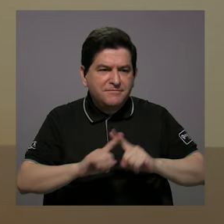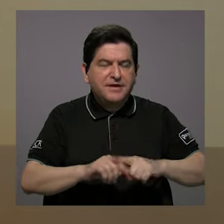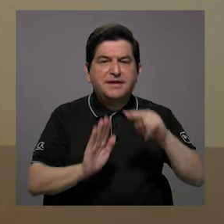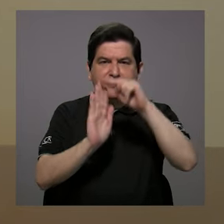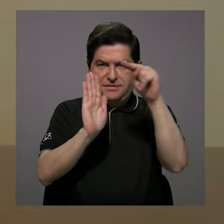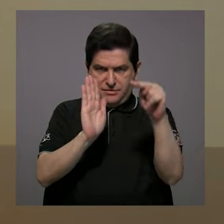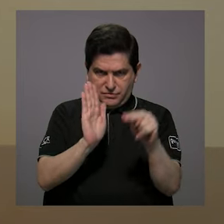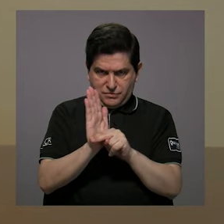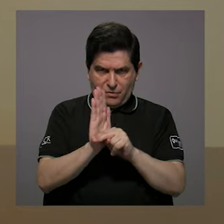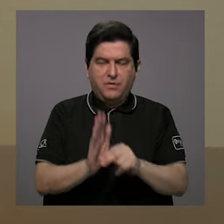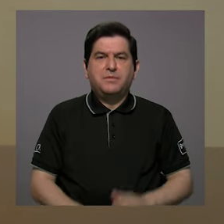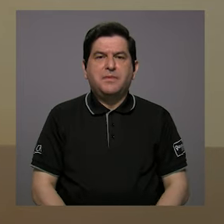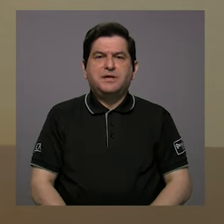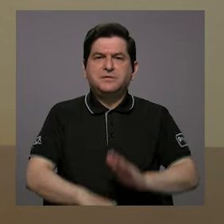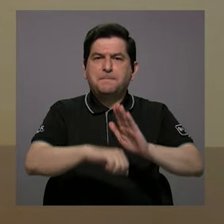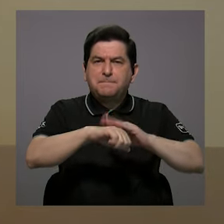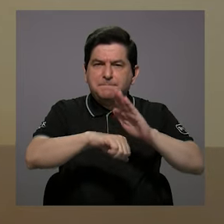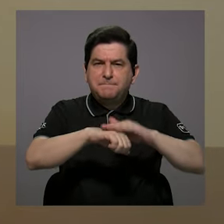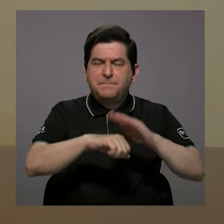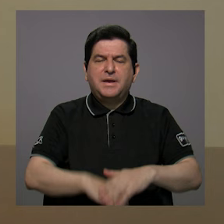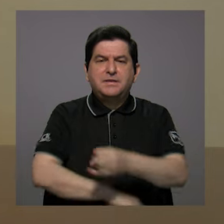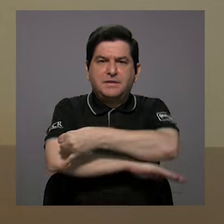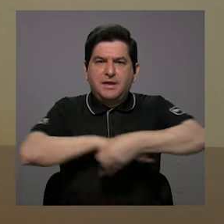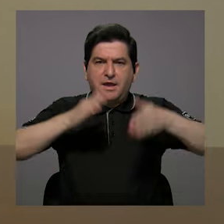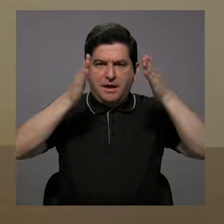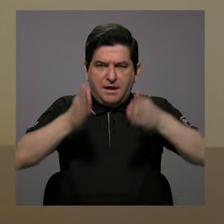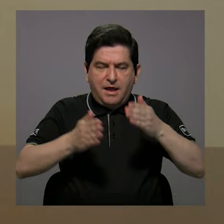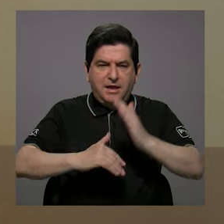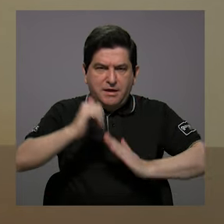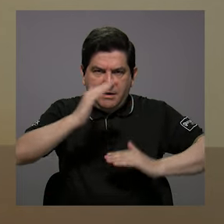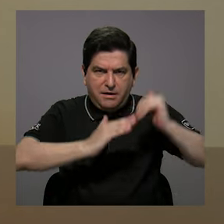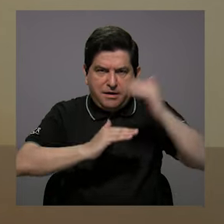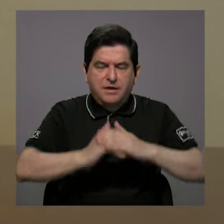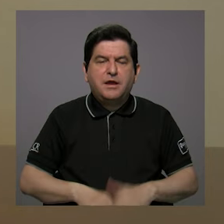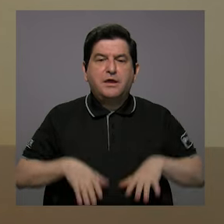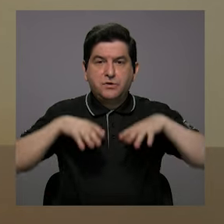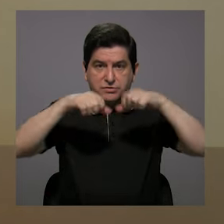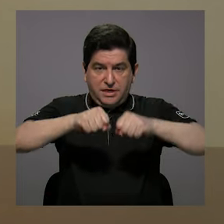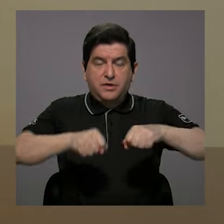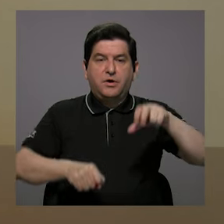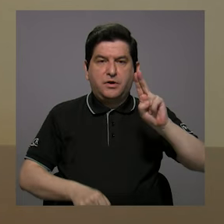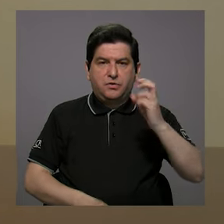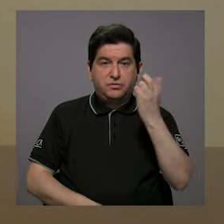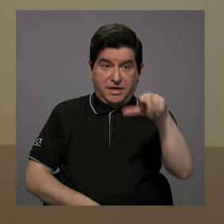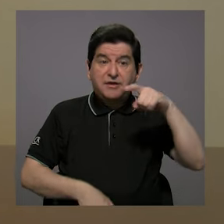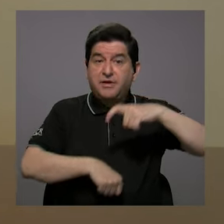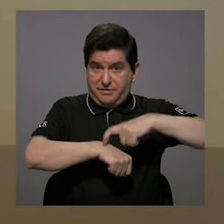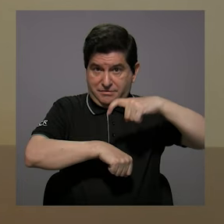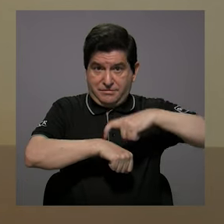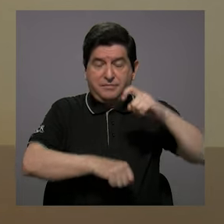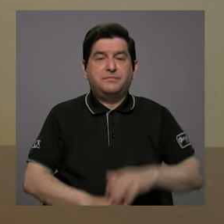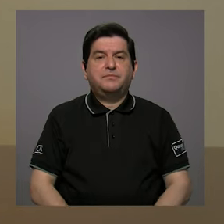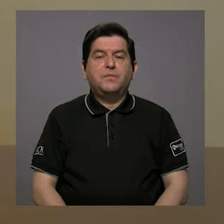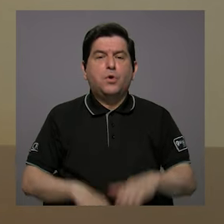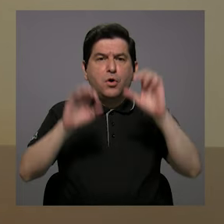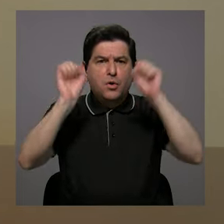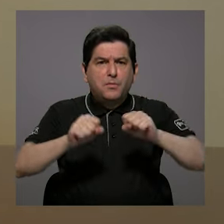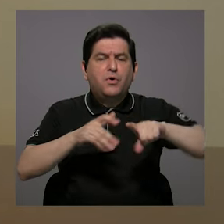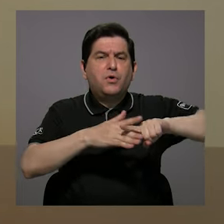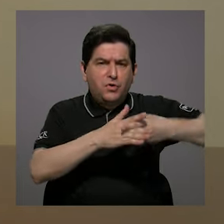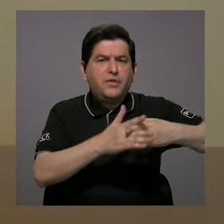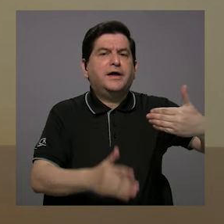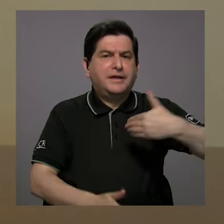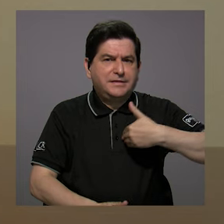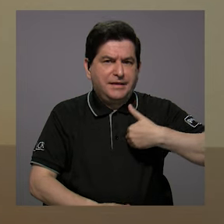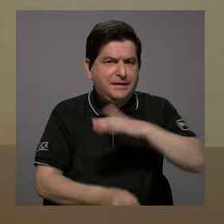de normativas que le permitieran a los ingenieros civiles que estaban graduando en Universidad de Costa Rica en ese momento, salir con